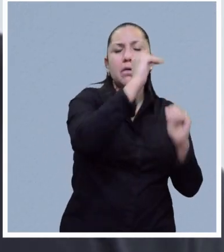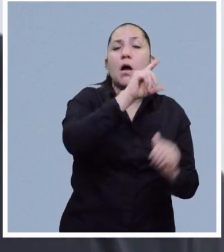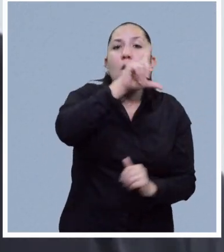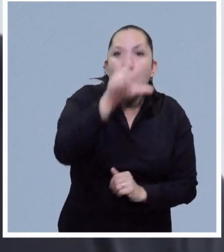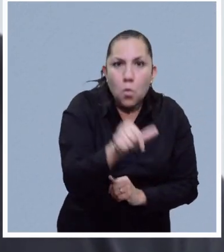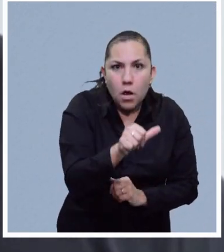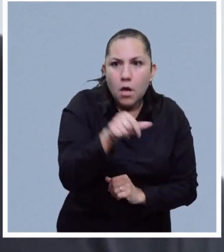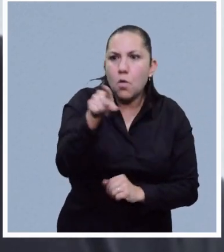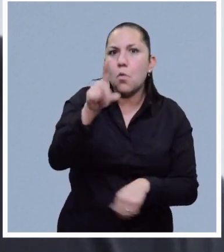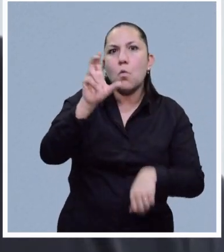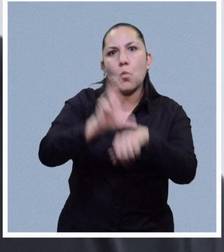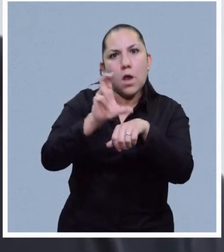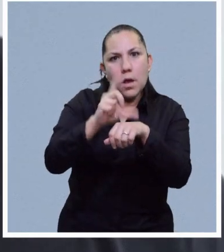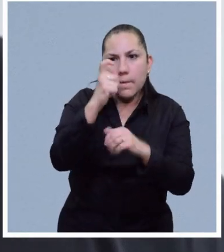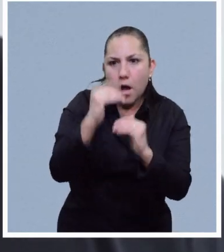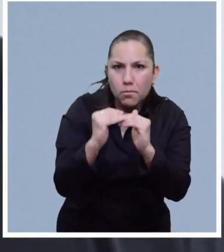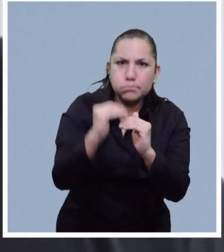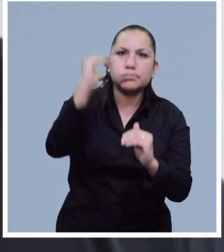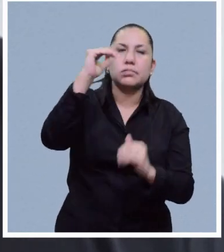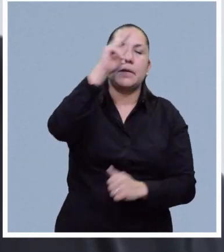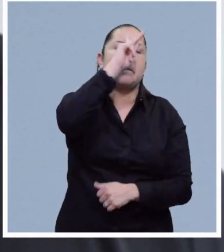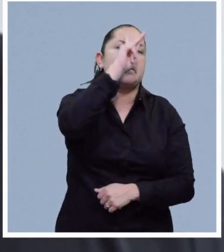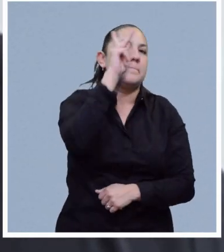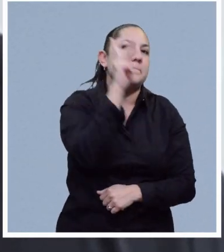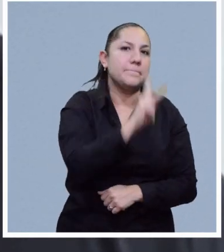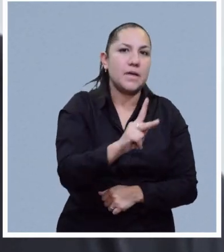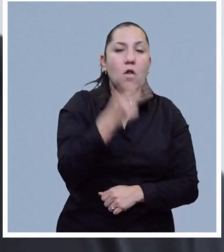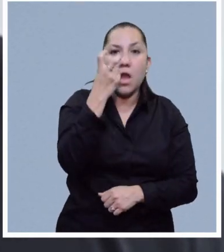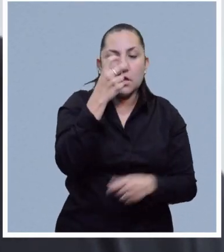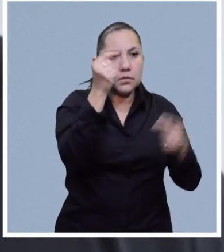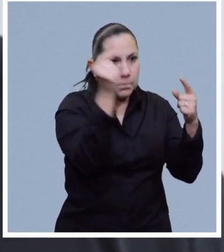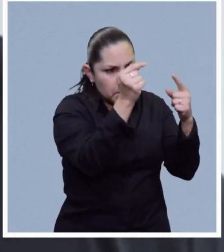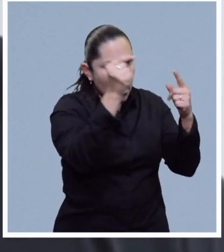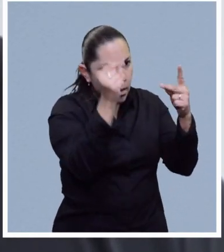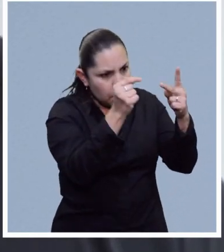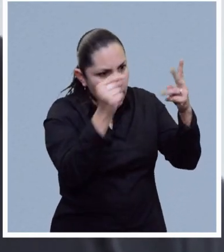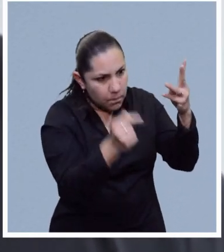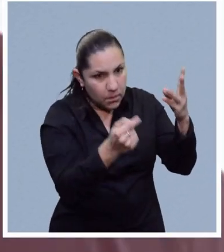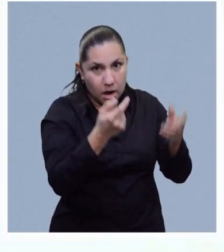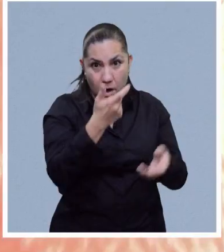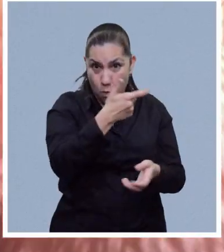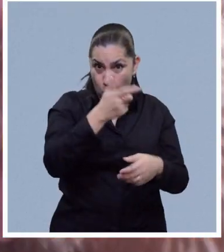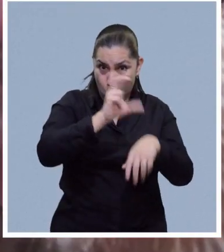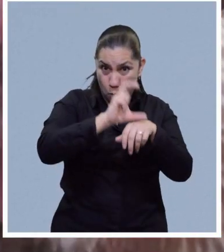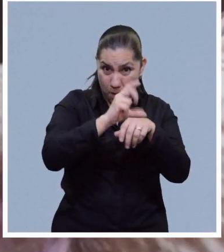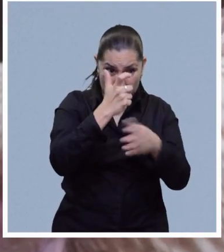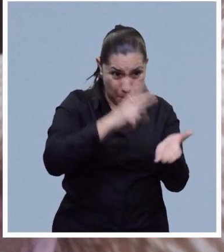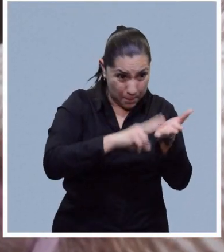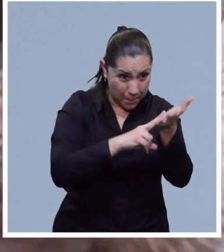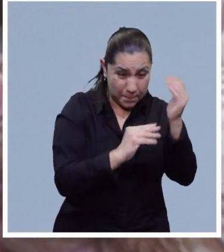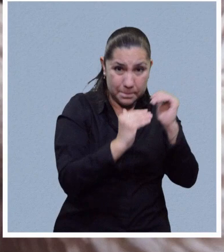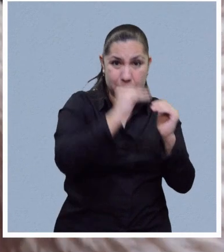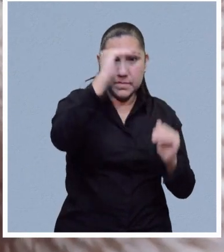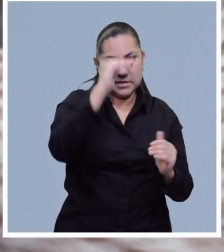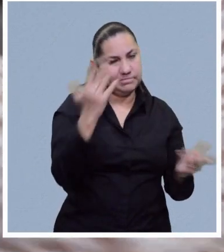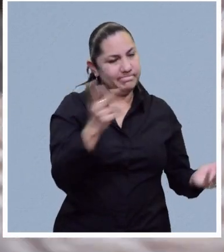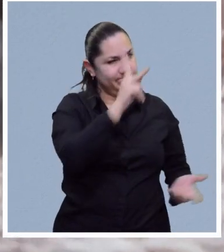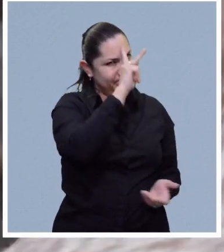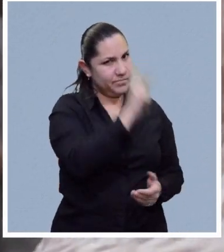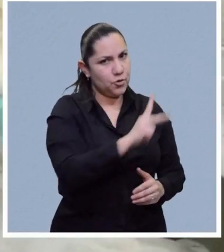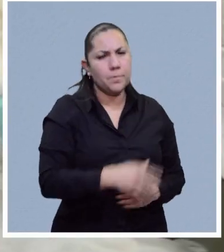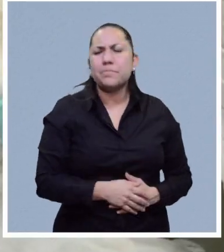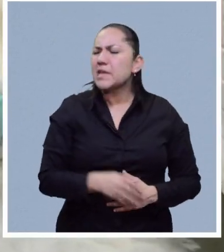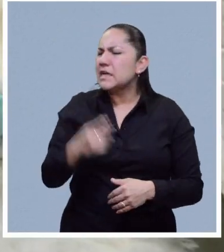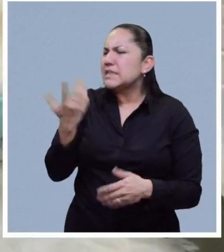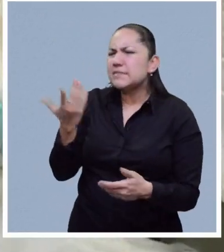cae el tema del huevo, ¿me entiendes? Hace cuenta que lo del huevo es como la cereza, el pastel. El origen del problema